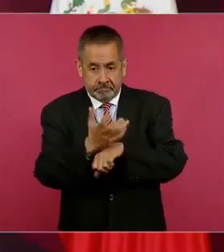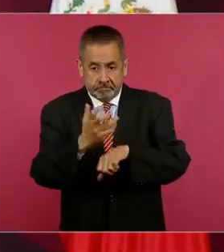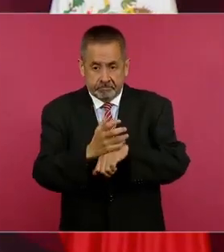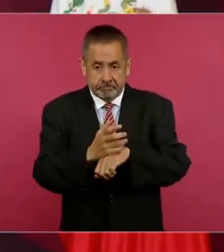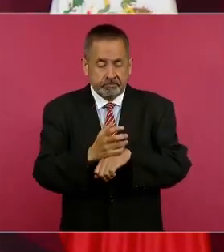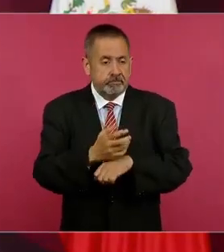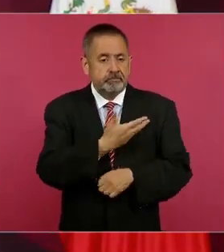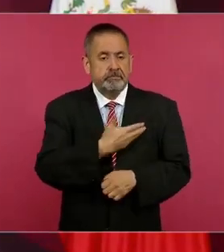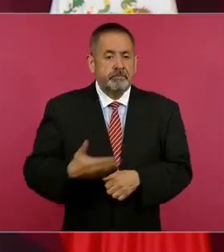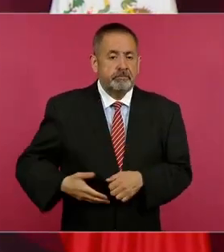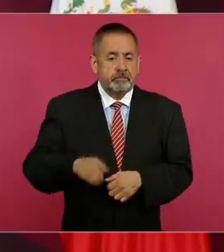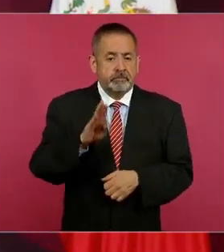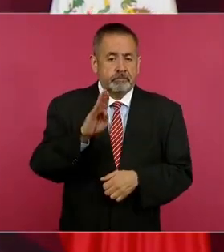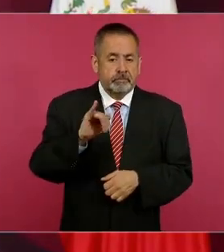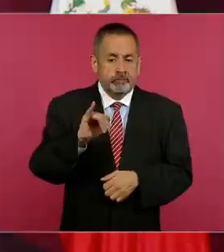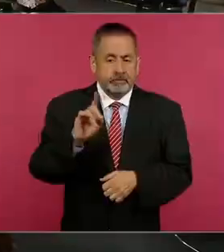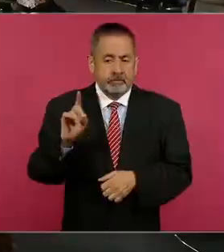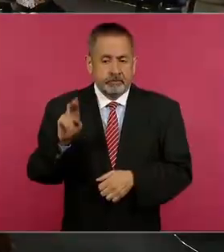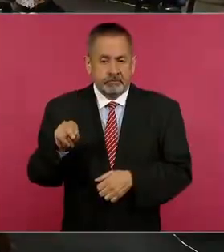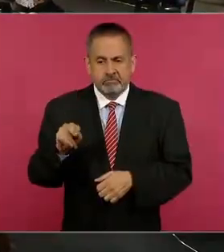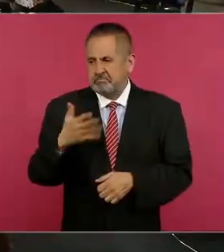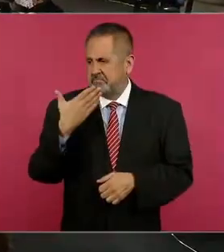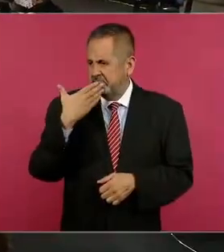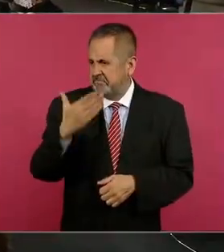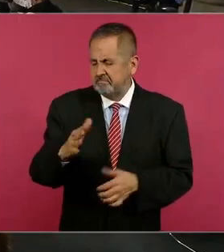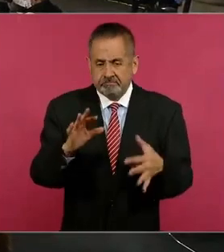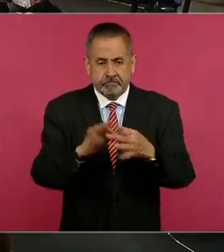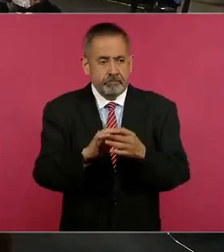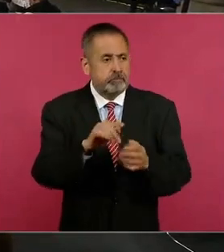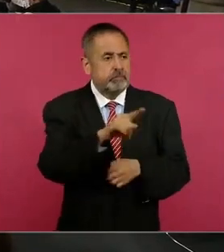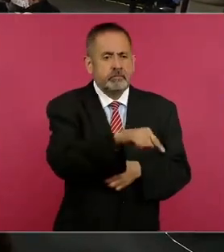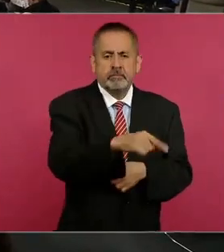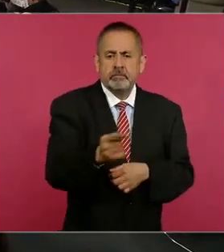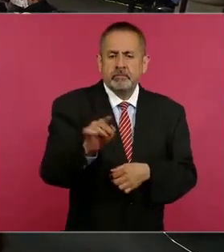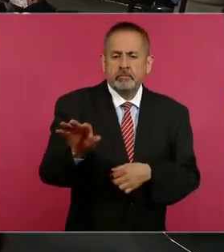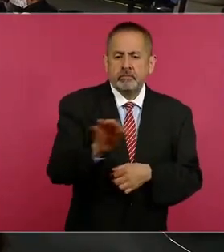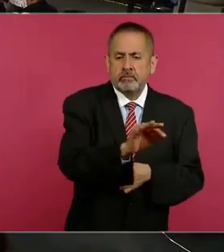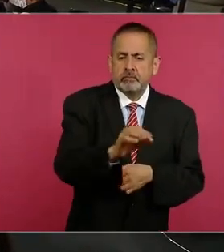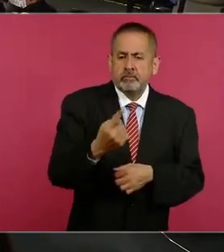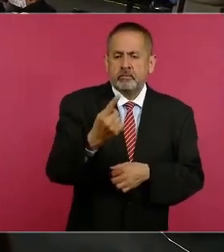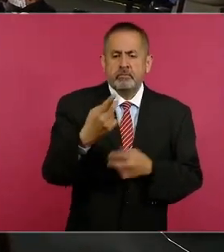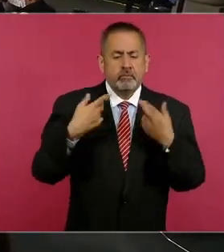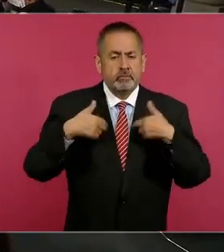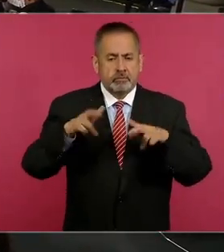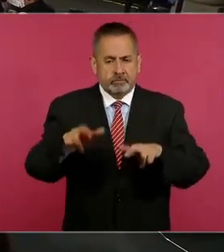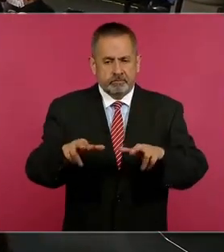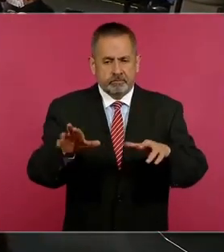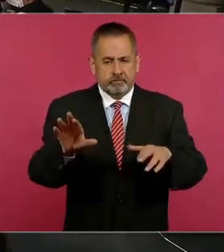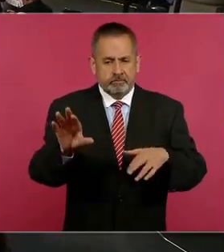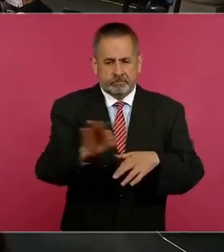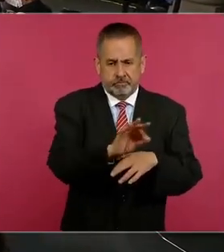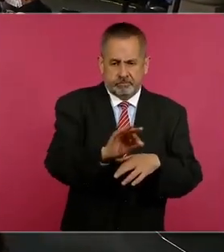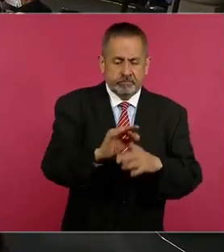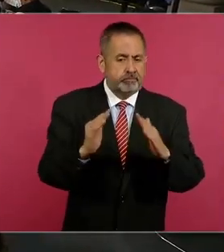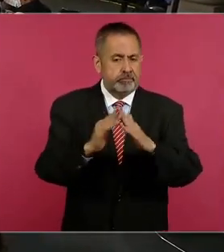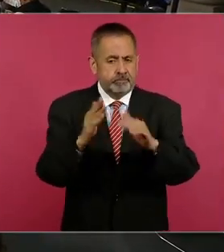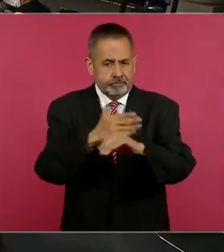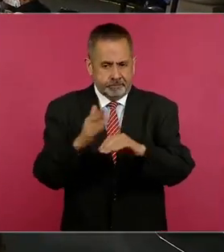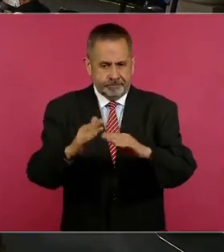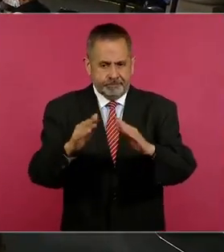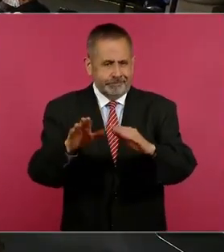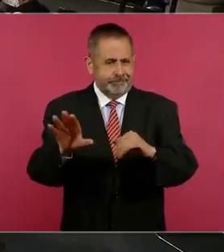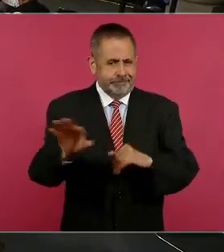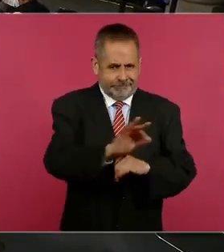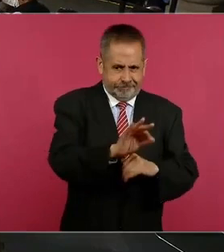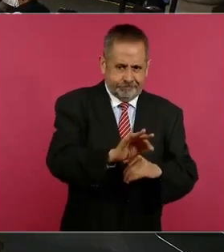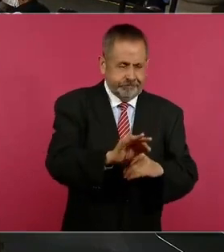acaba de designar a un representante de la Casa Blanca, exclusivamente